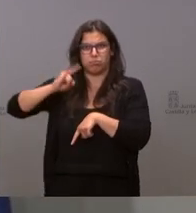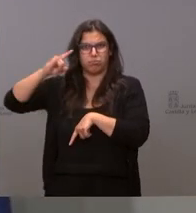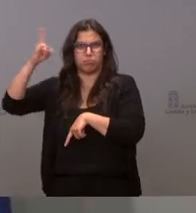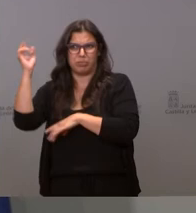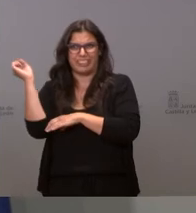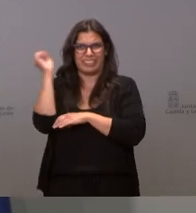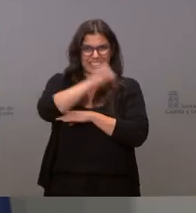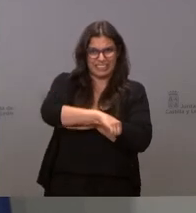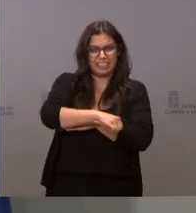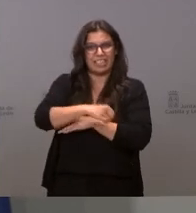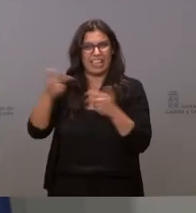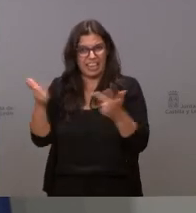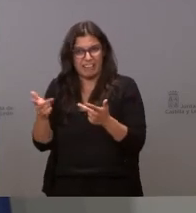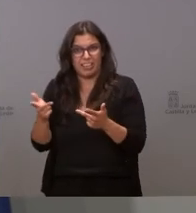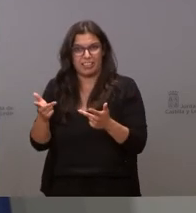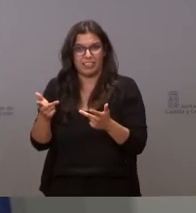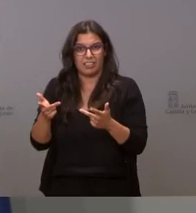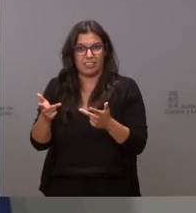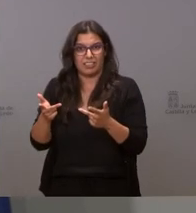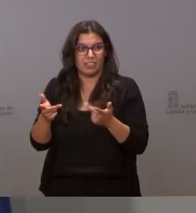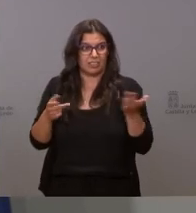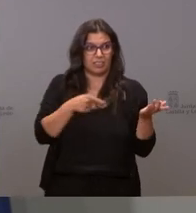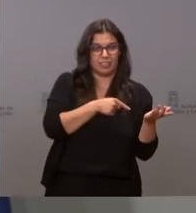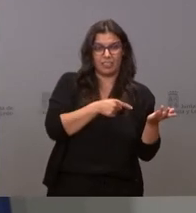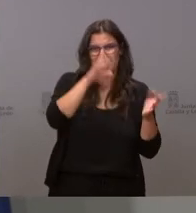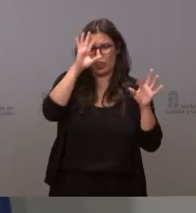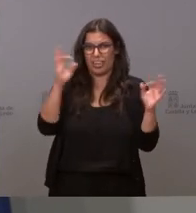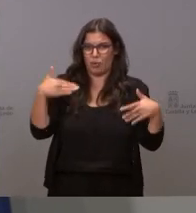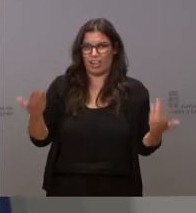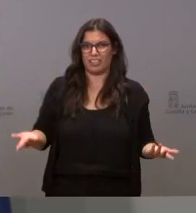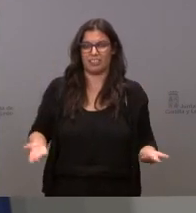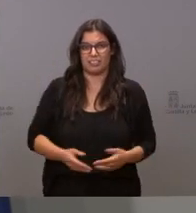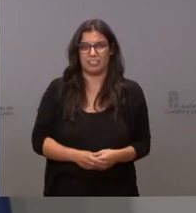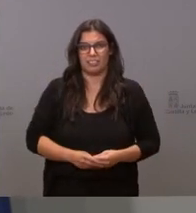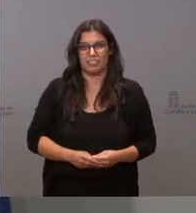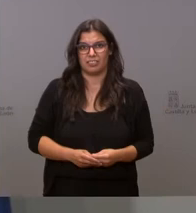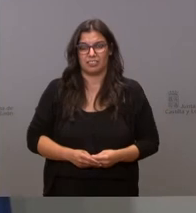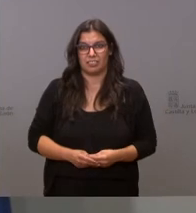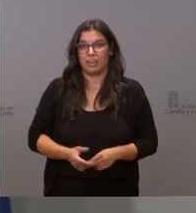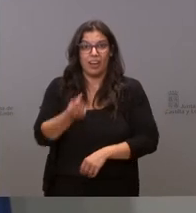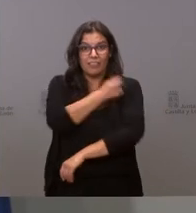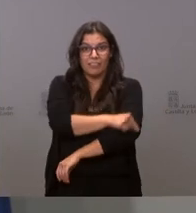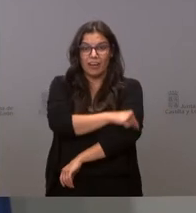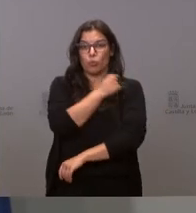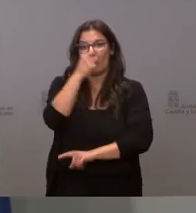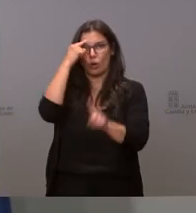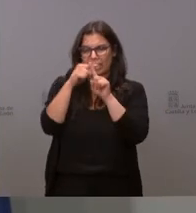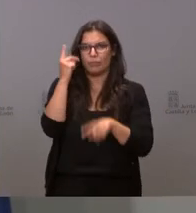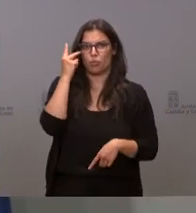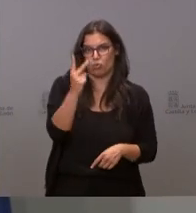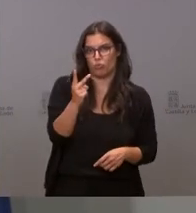más probabilidad de tener una enfermedad grave que este grupo de edad no tendría sentido la vacunación tiene dos objetivos